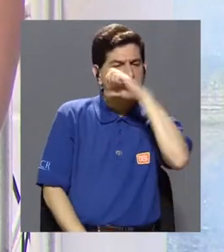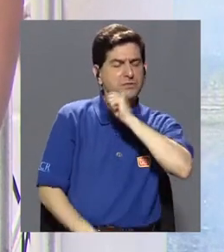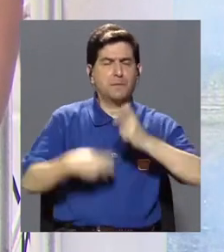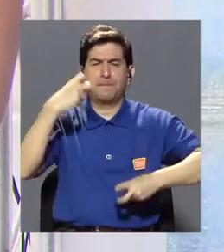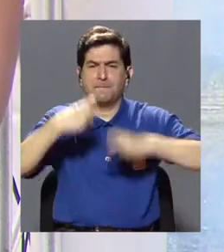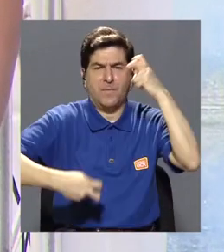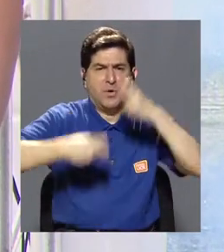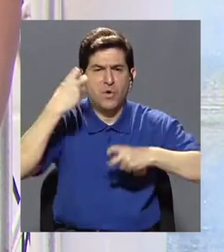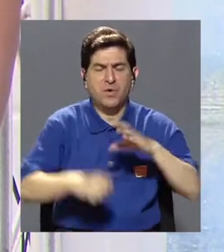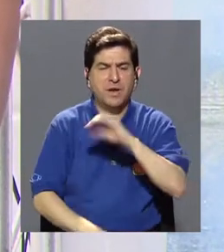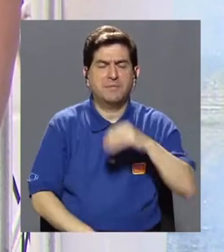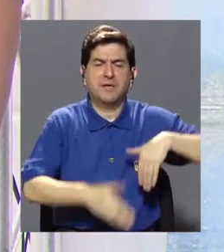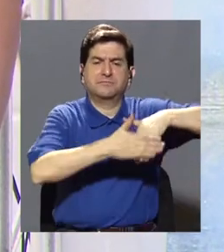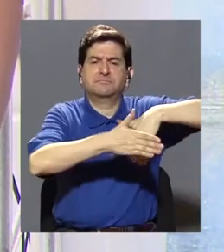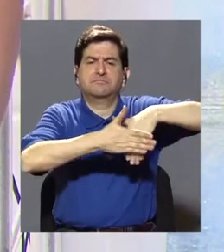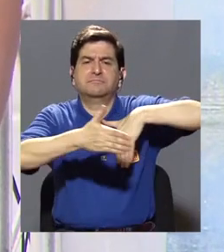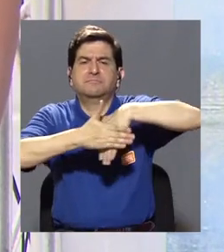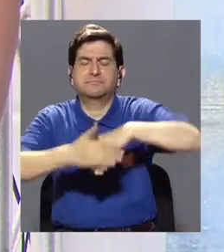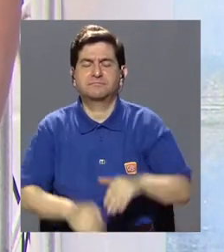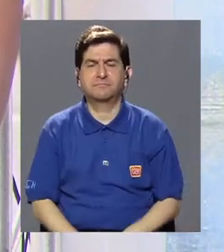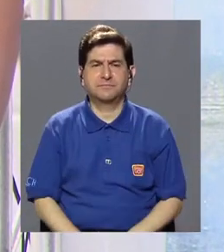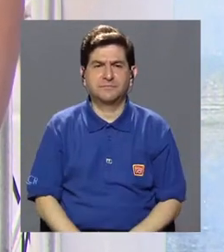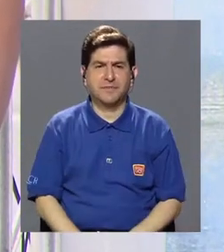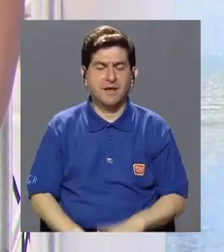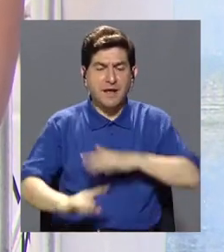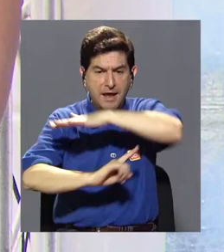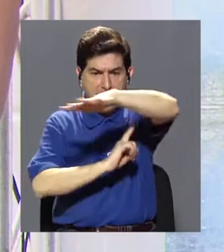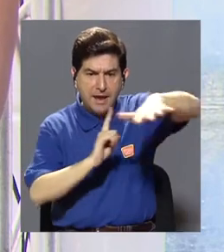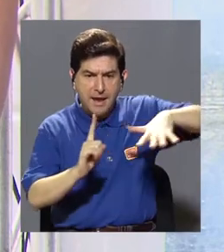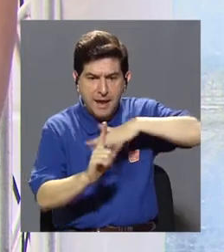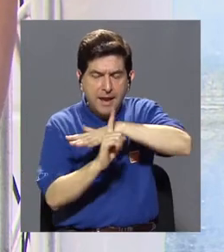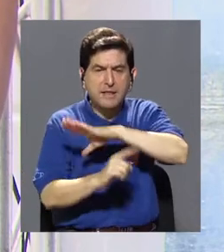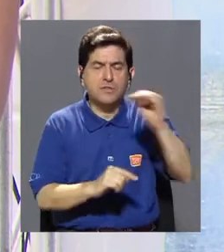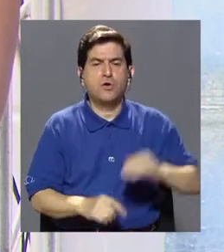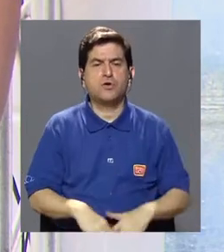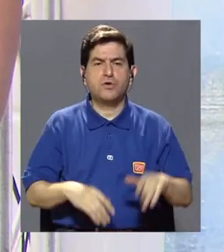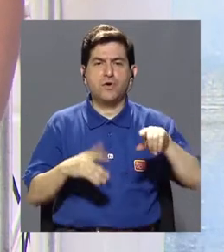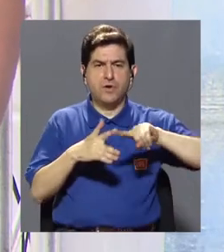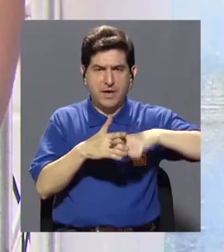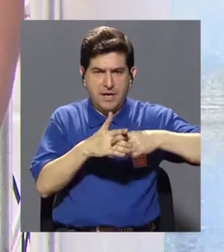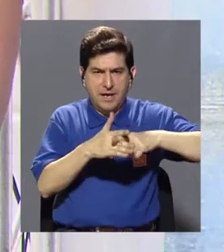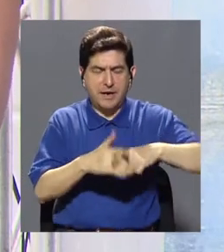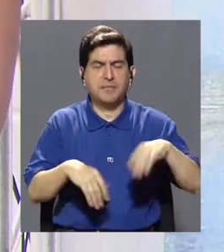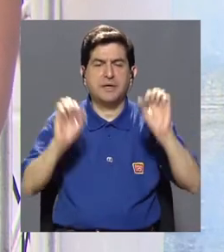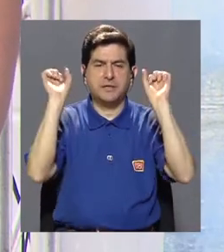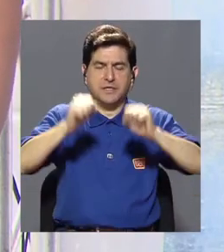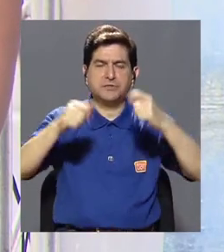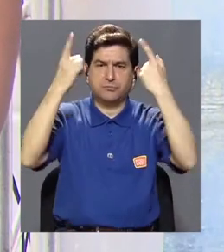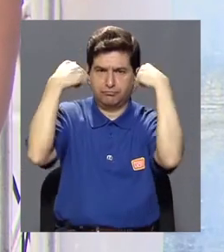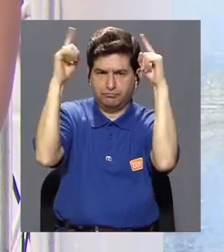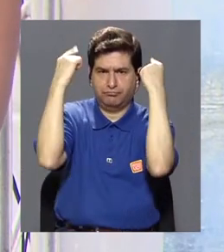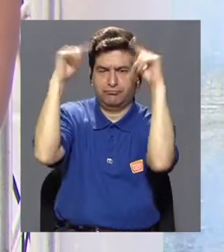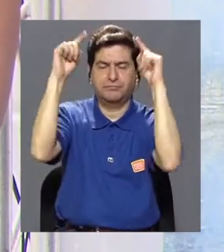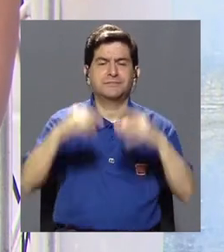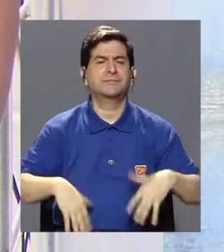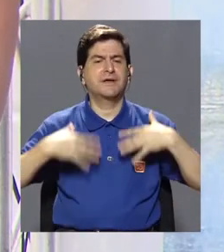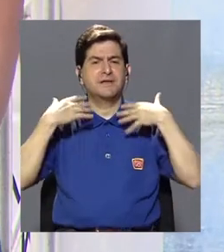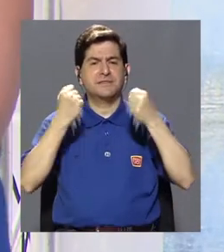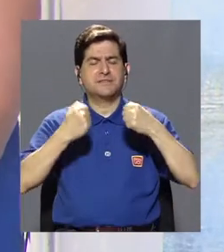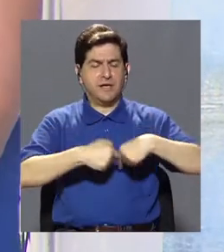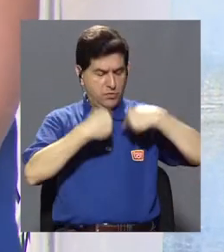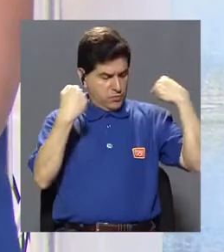reconocer nuestros problemas y obstáculos, nuestro entorno y nuestras herramientas para el éxito.